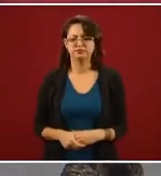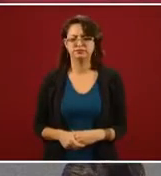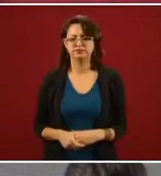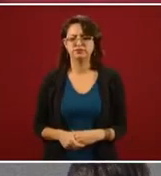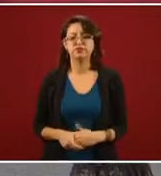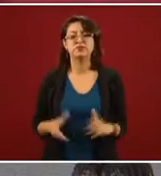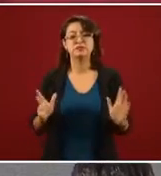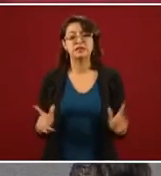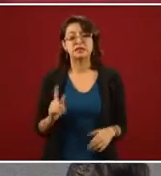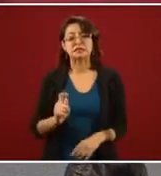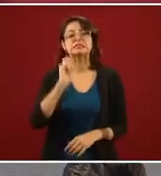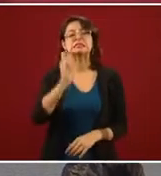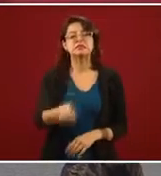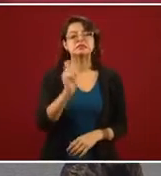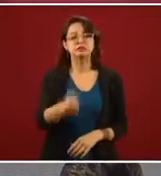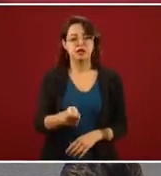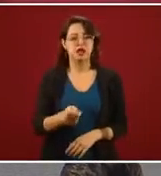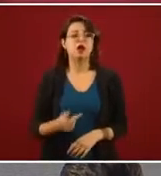vaya a proponer algo,